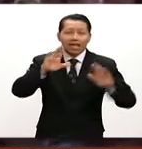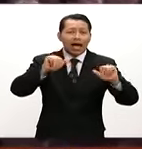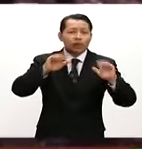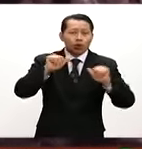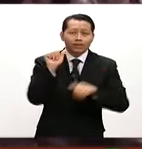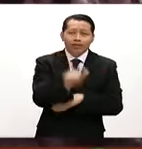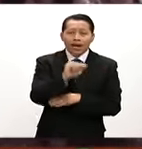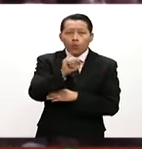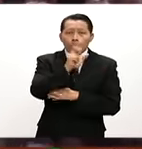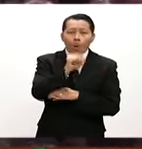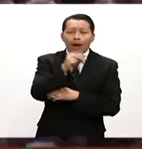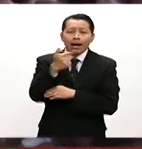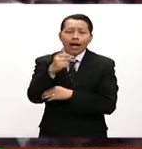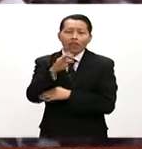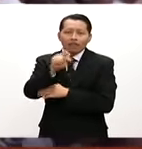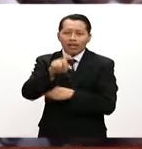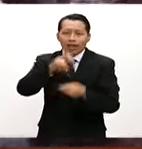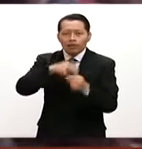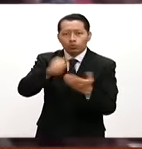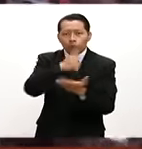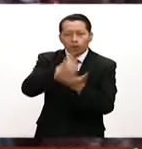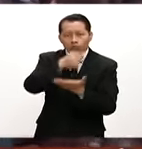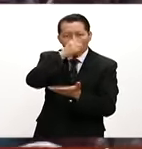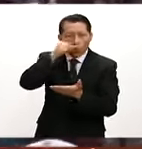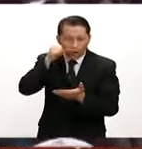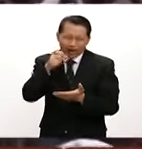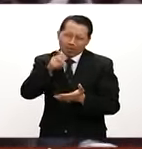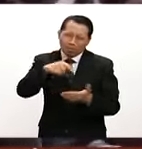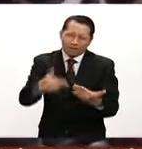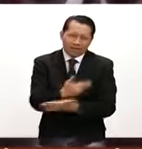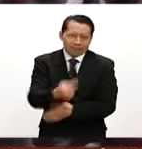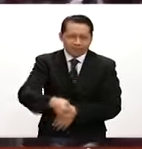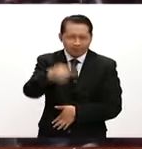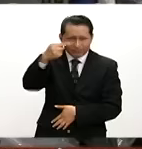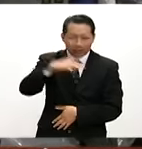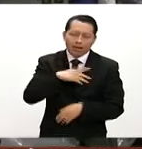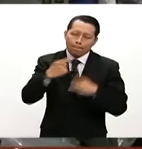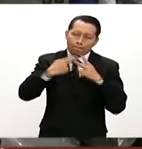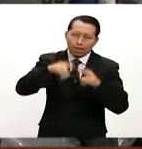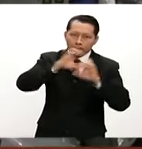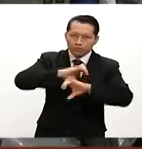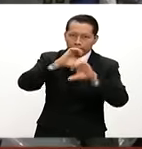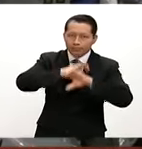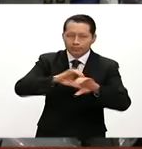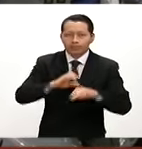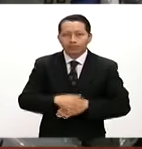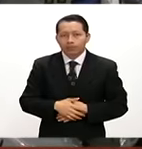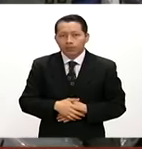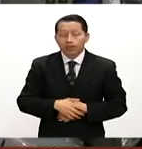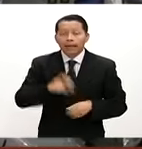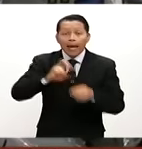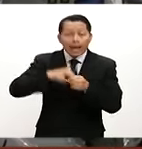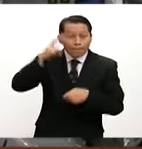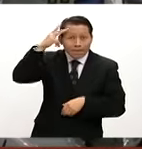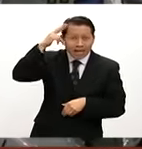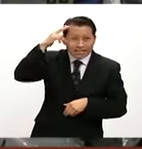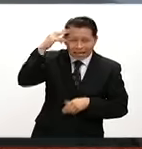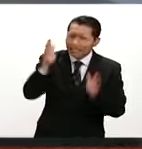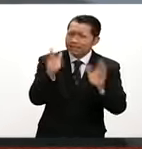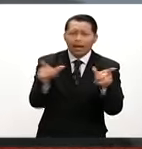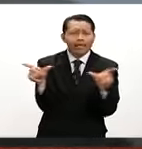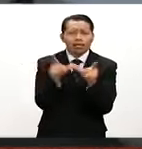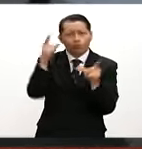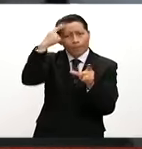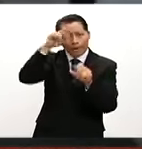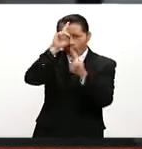Gabriel en Ciudad Juárez Donde el cantautor creció y comenzó su carrera musical En Bellas Artes todo está listo